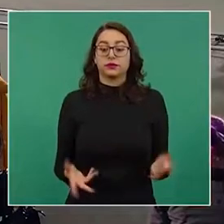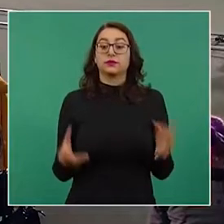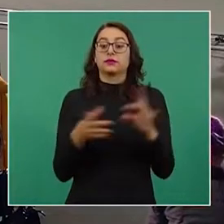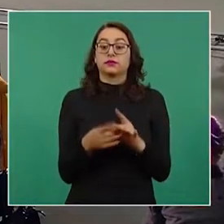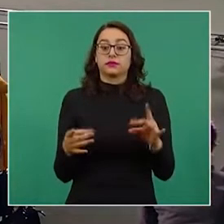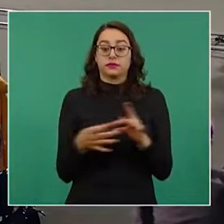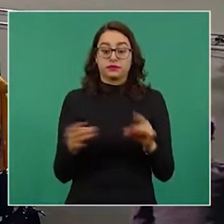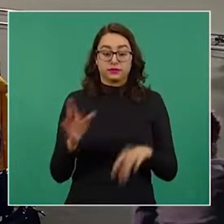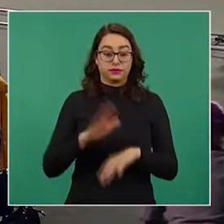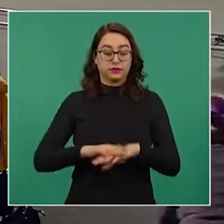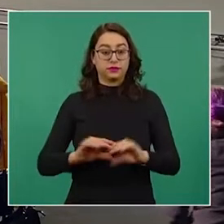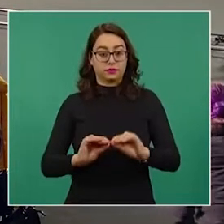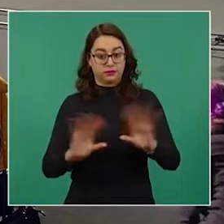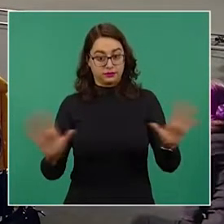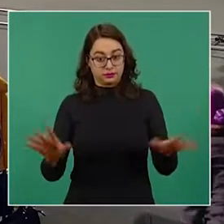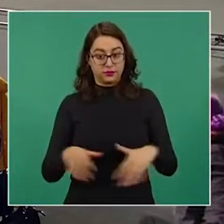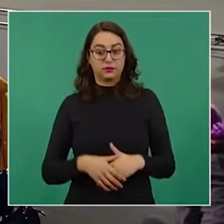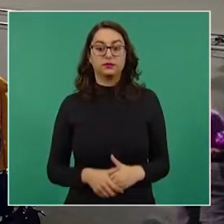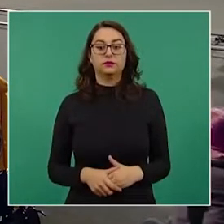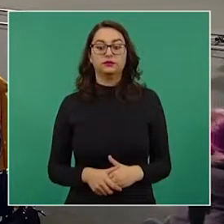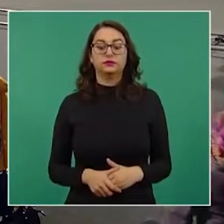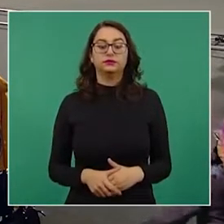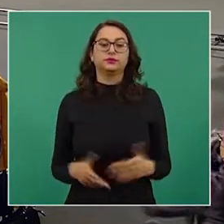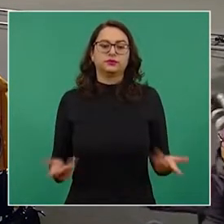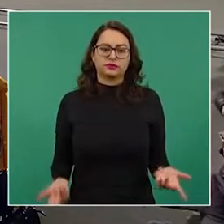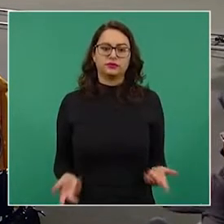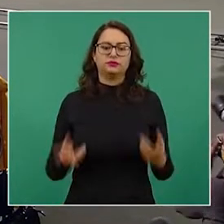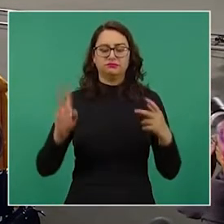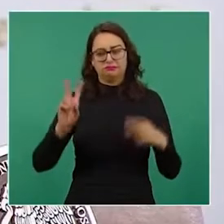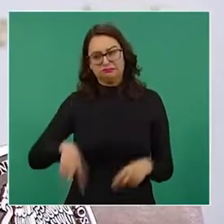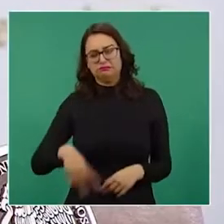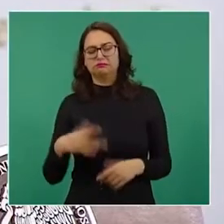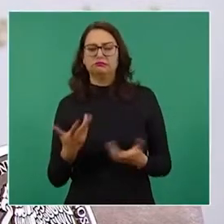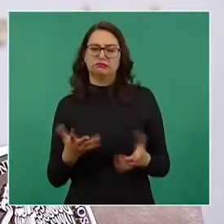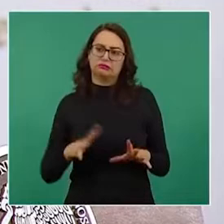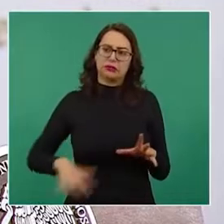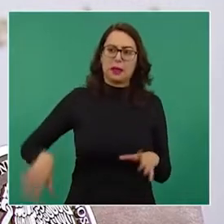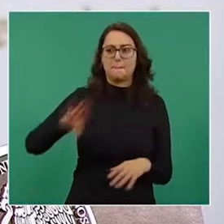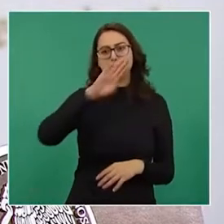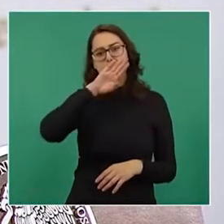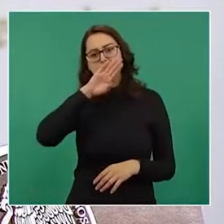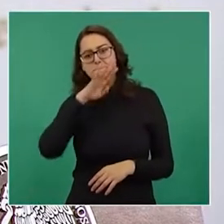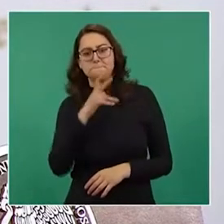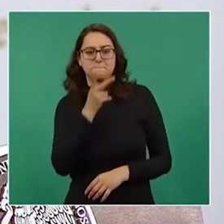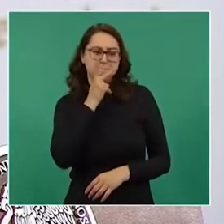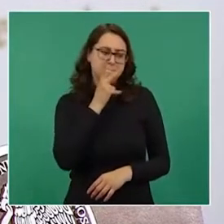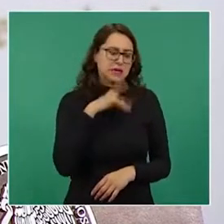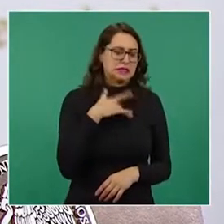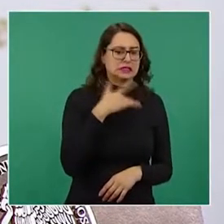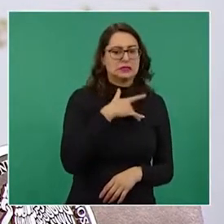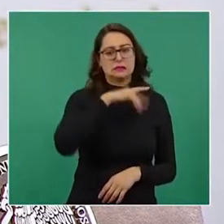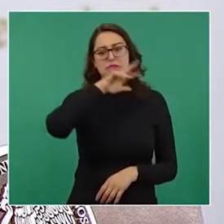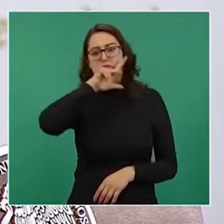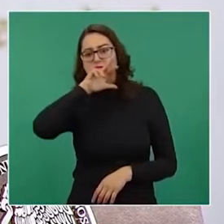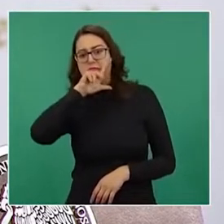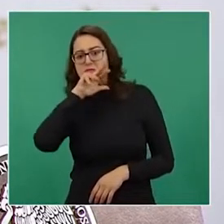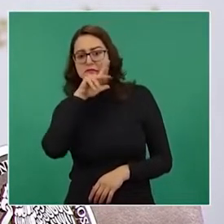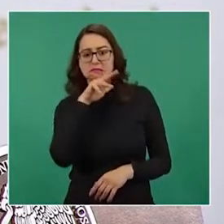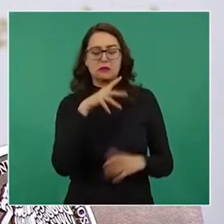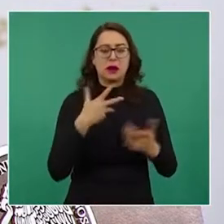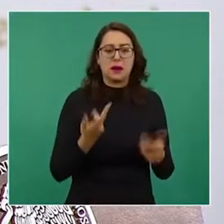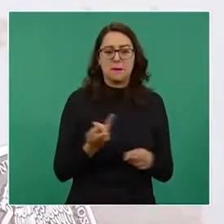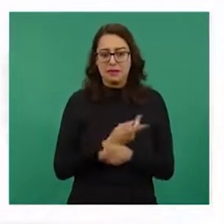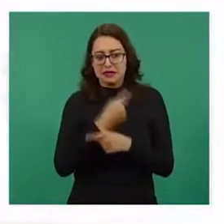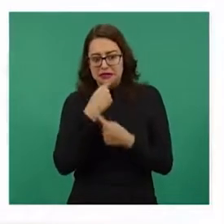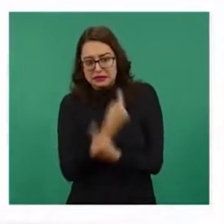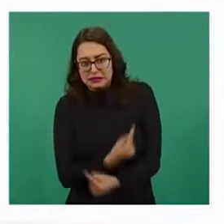Existe una preocupación totalmente genuina, totalmente válida de madres y padres de familia sobre el riesgo en sus